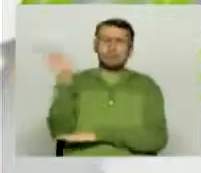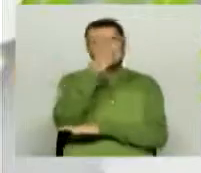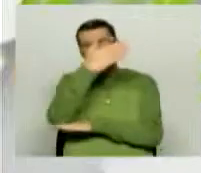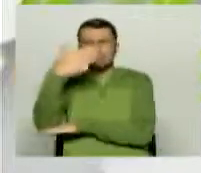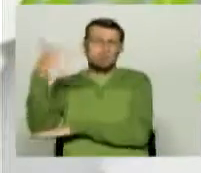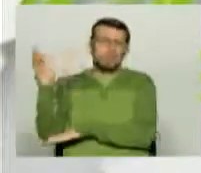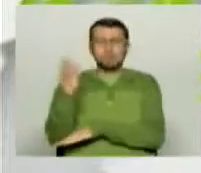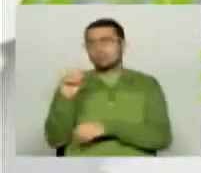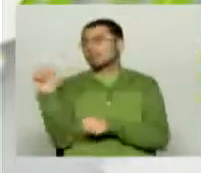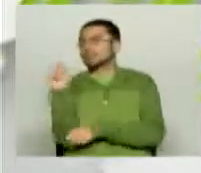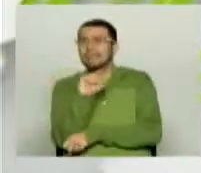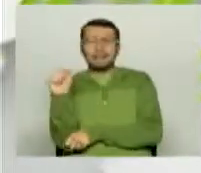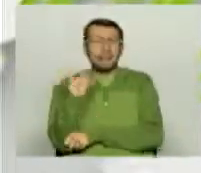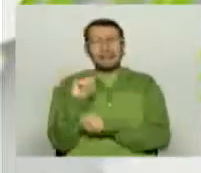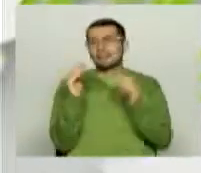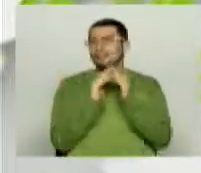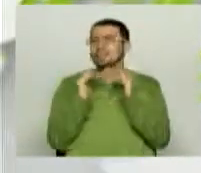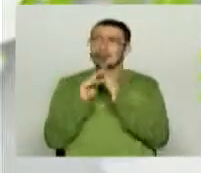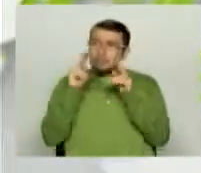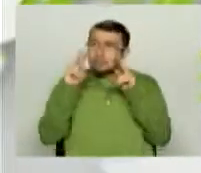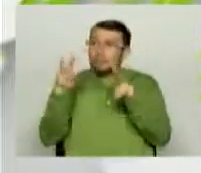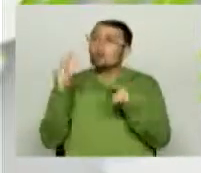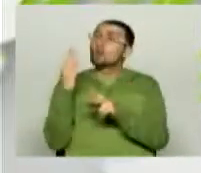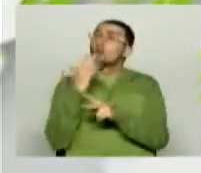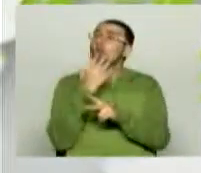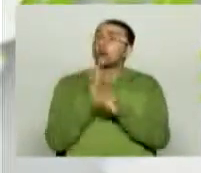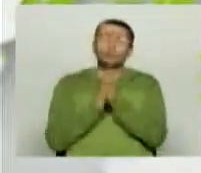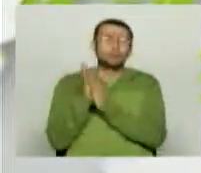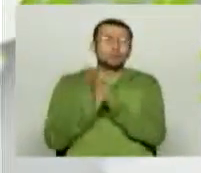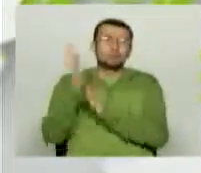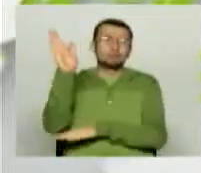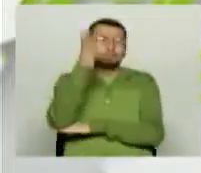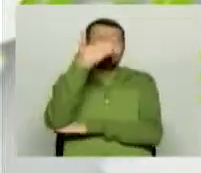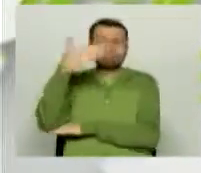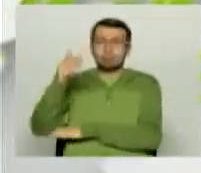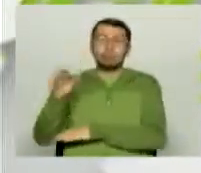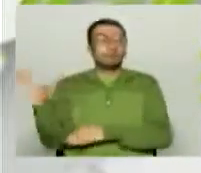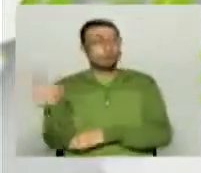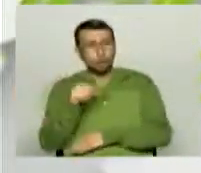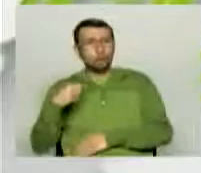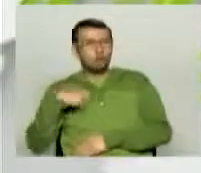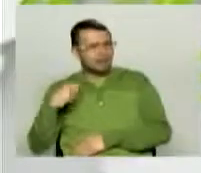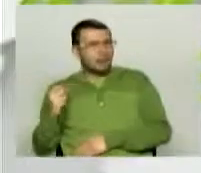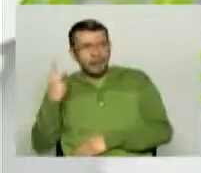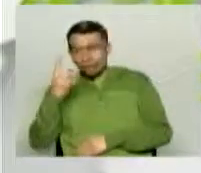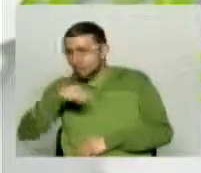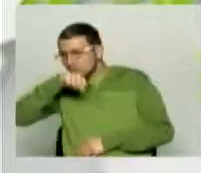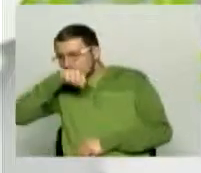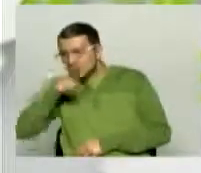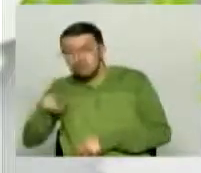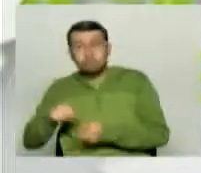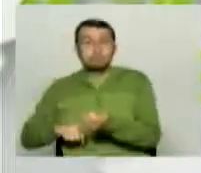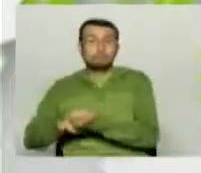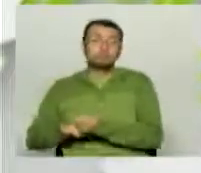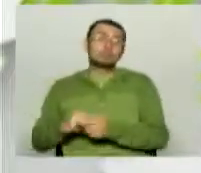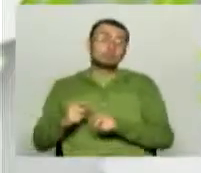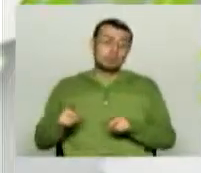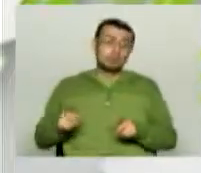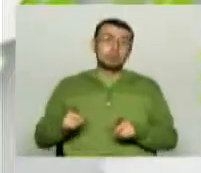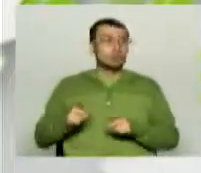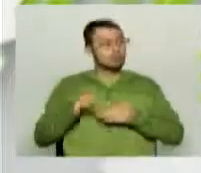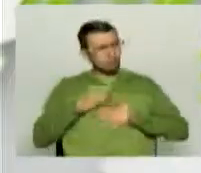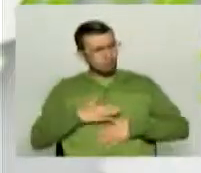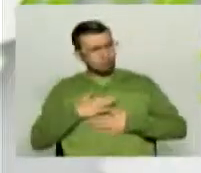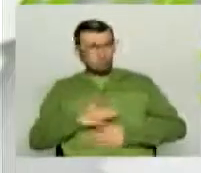los carros, en las casas, toda la gente tiene algo que identifica que está con la selección Colombia, pero sí hay que aprender a celebrar, porque